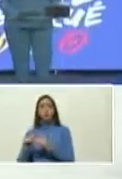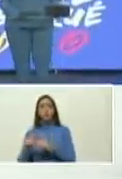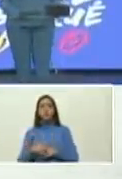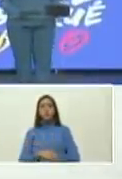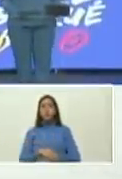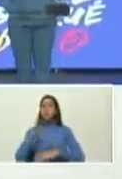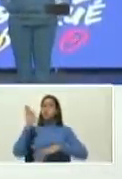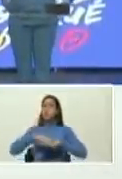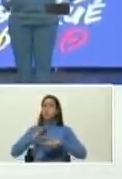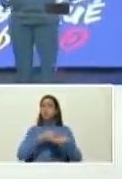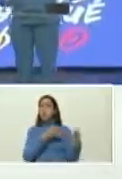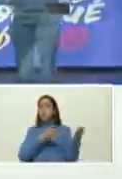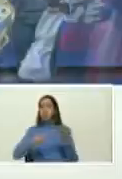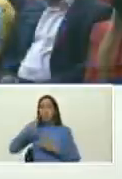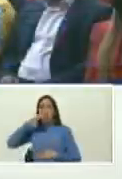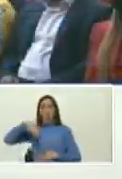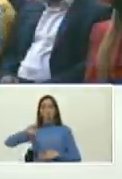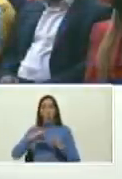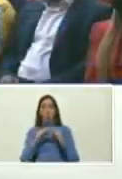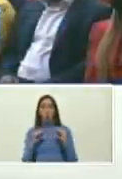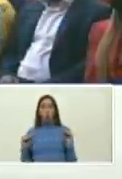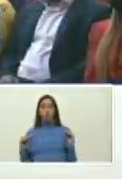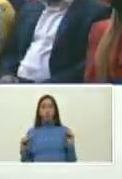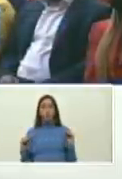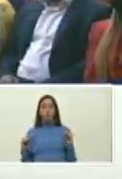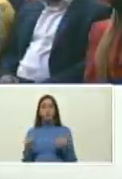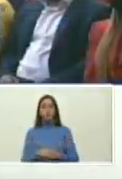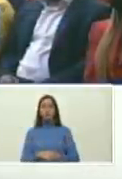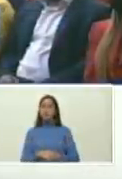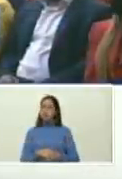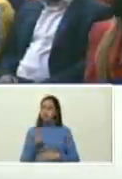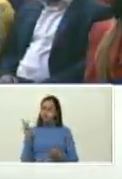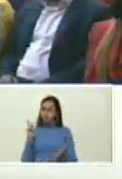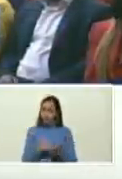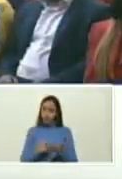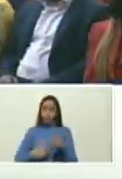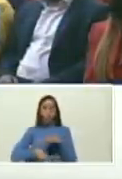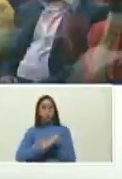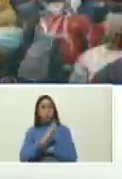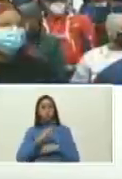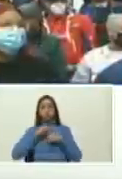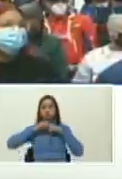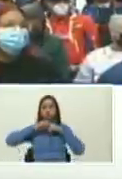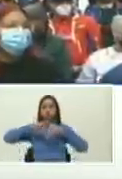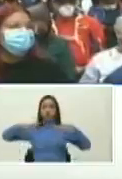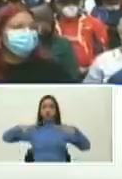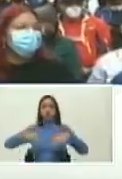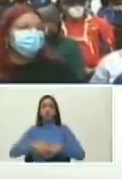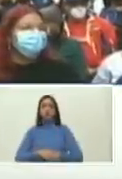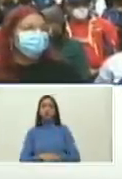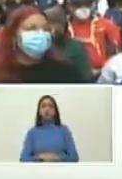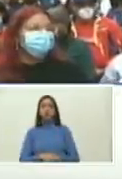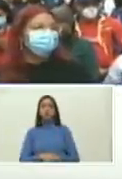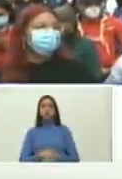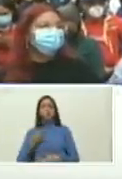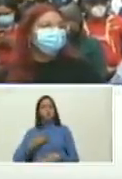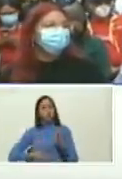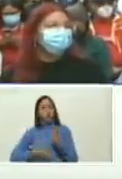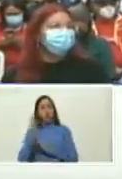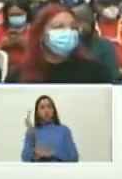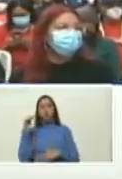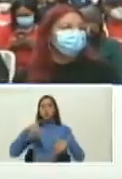llamado que yo le hago a todos los venezolanos y venezolanas salgan a votar masivamente vaya y vote